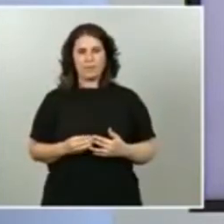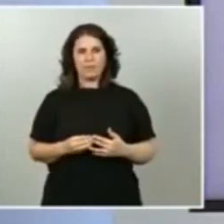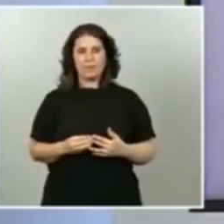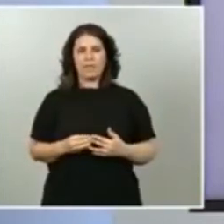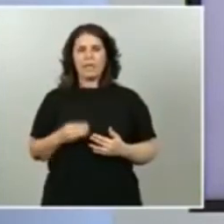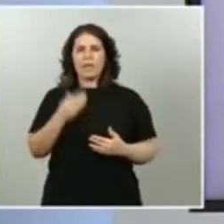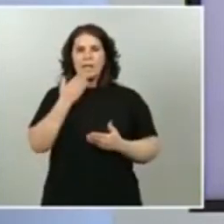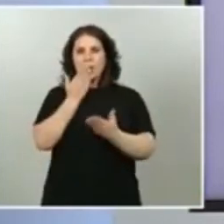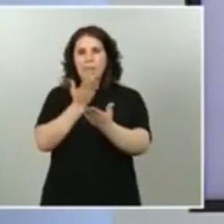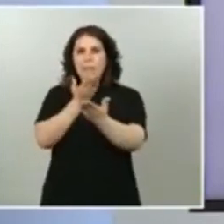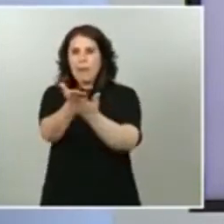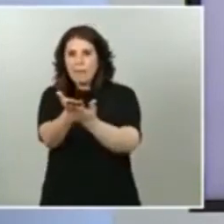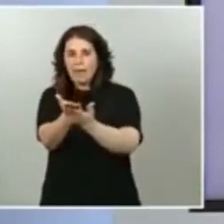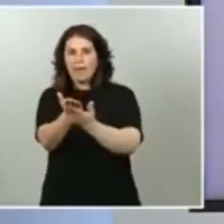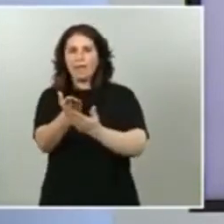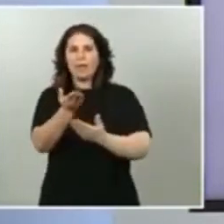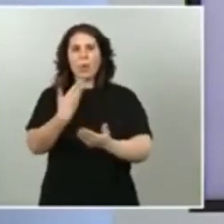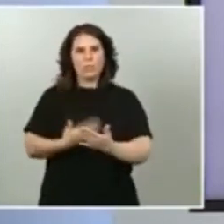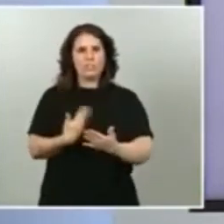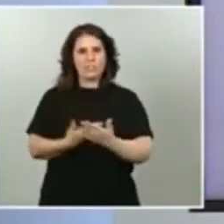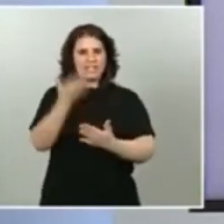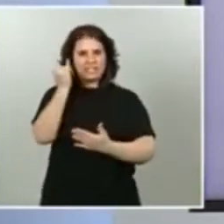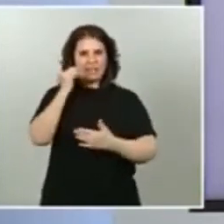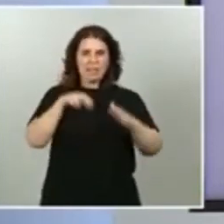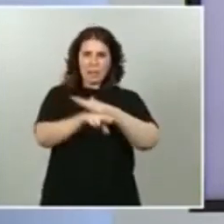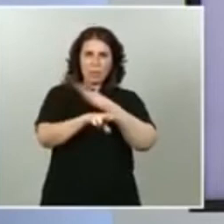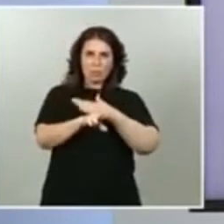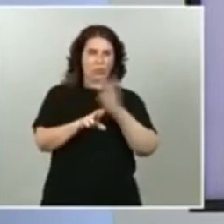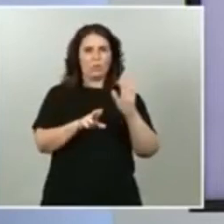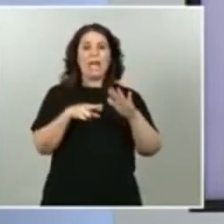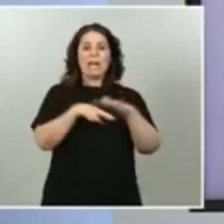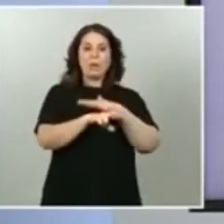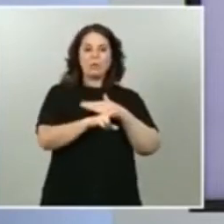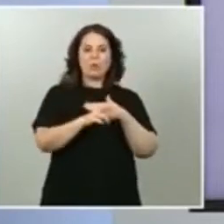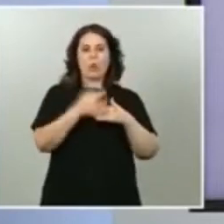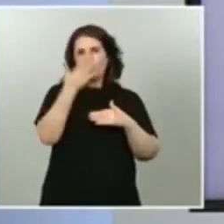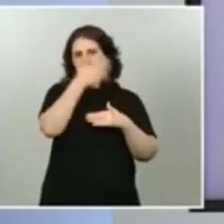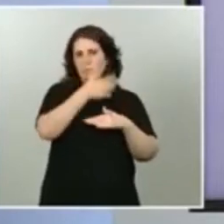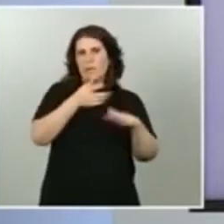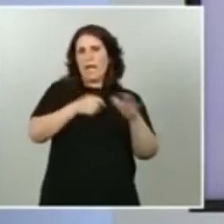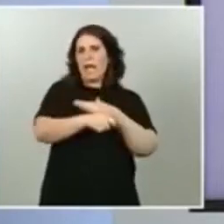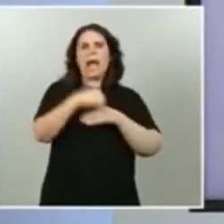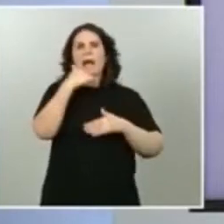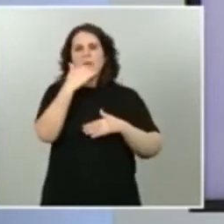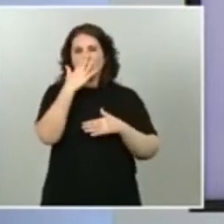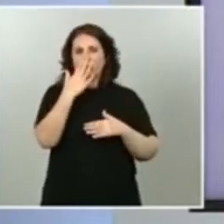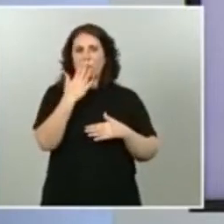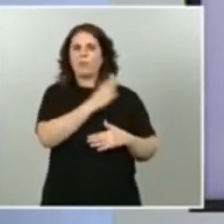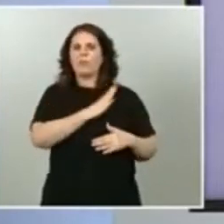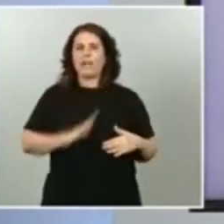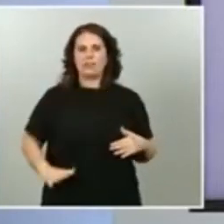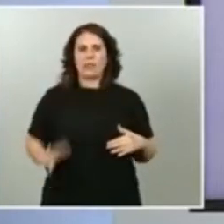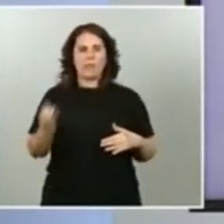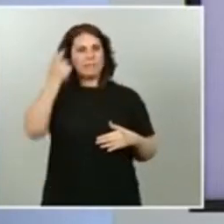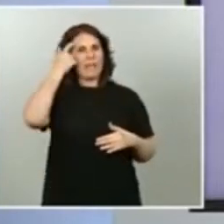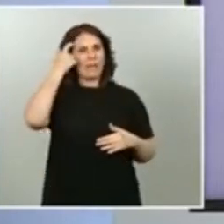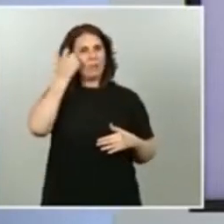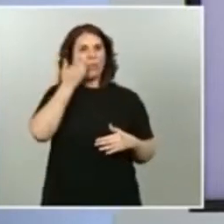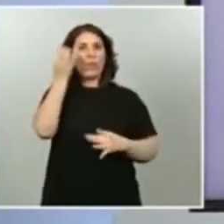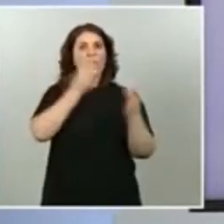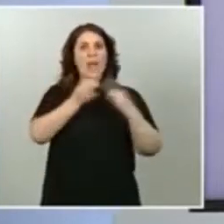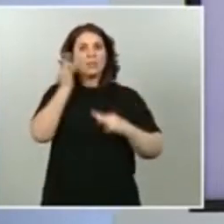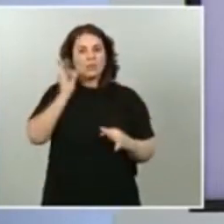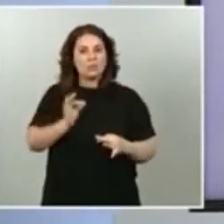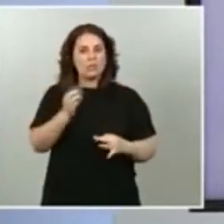un recurso está por si acaso lo digo porque si lo que habría que ver cuando tengamos los datos efectivamente veamos el número de